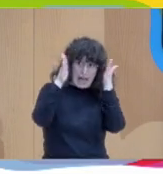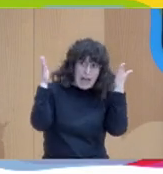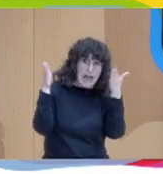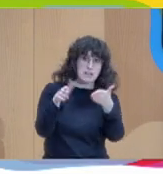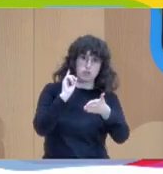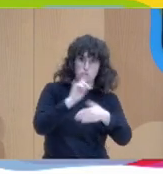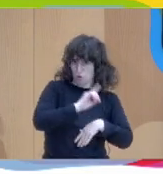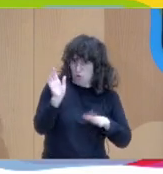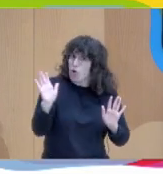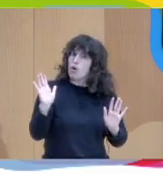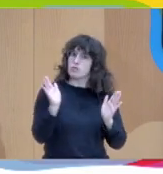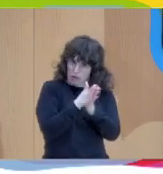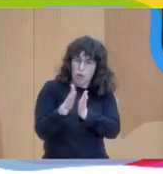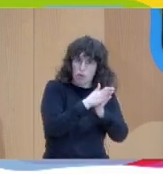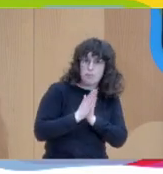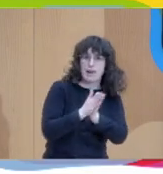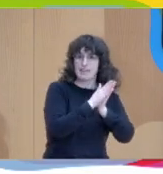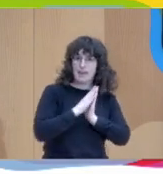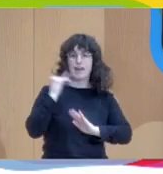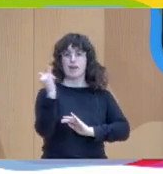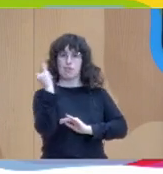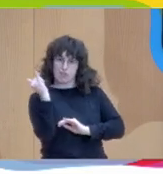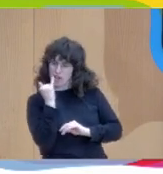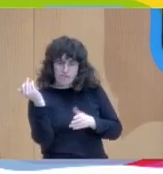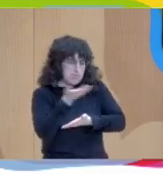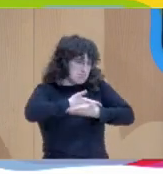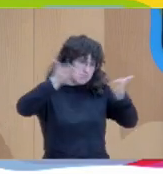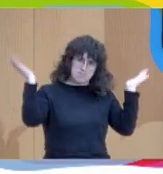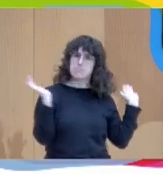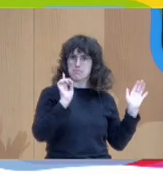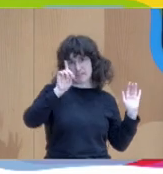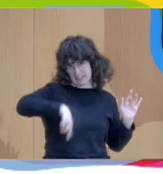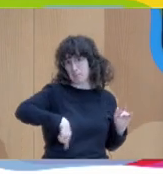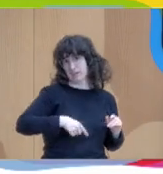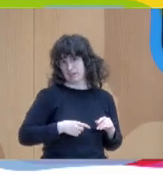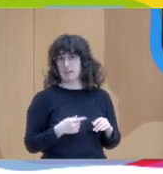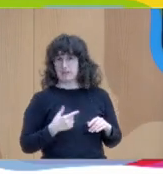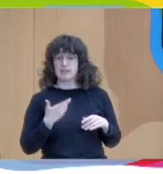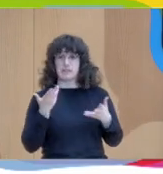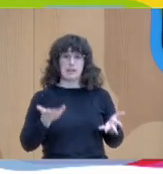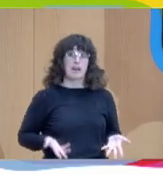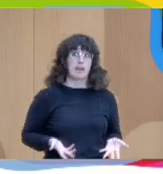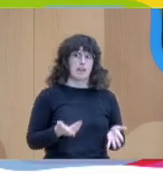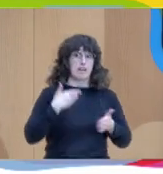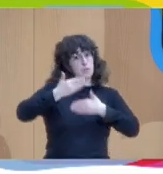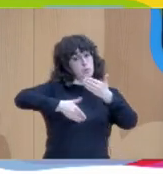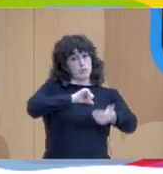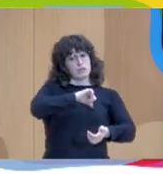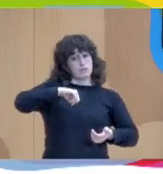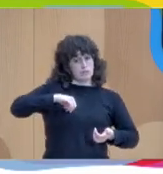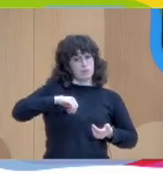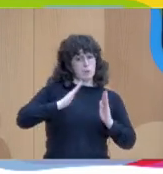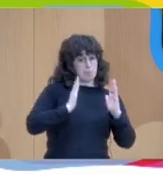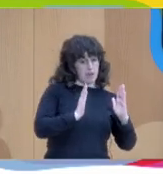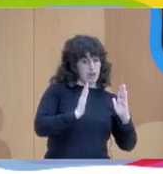la relación entre compañeros con jefes con quien sea entonces sí que creo que hay una parte de ese proceso individual y una